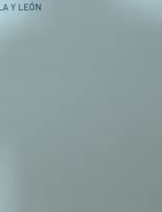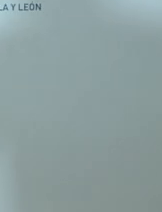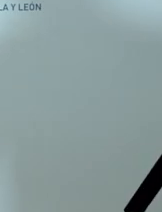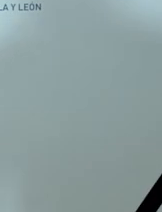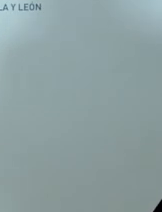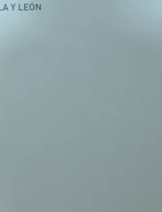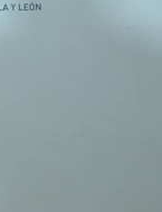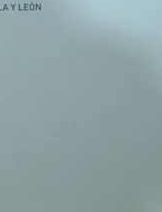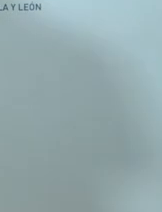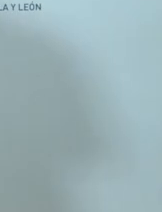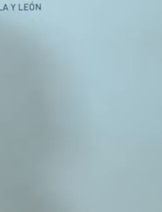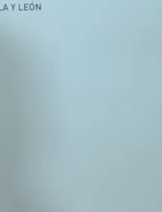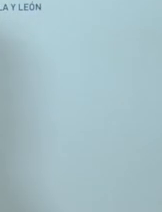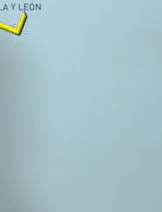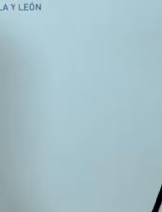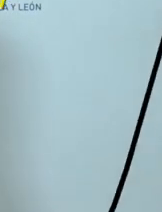gracias